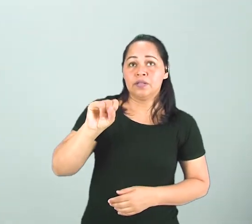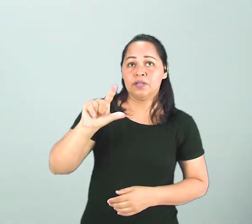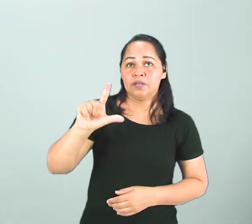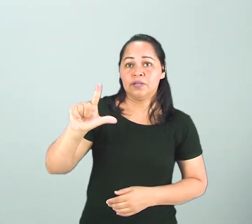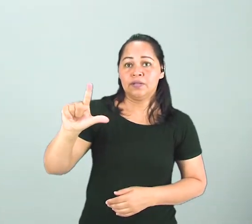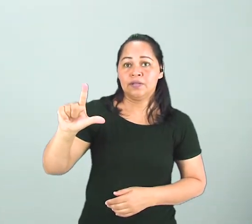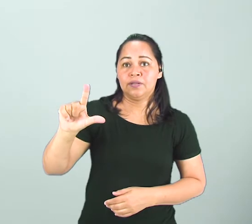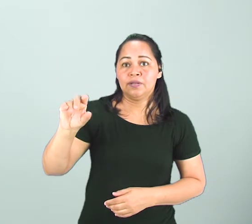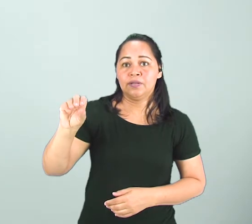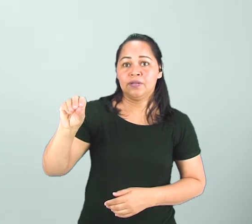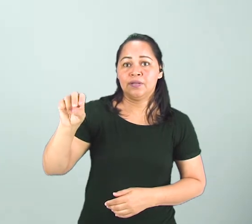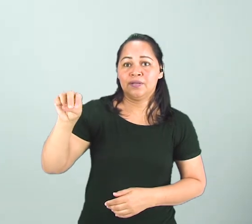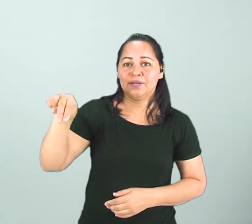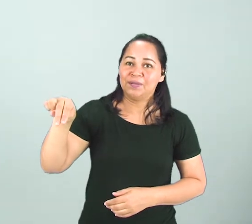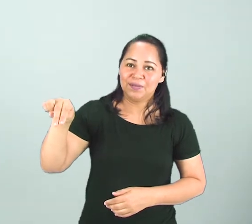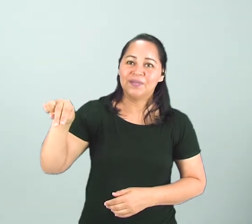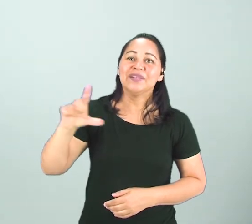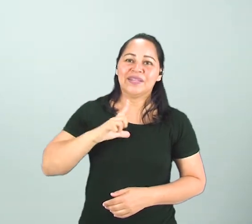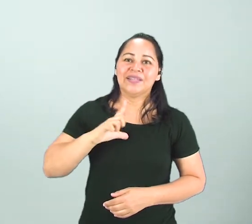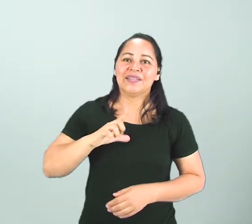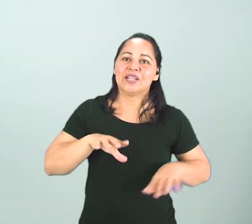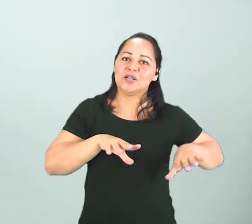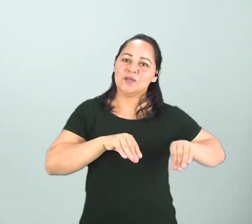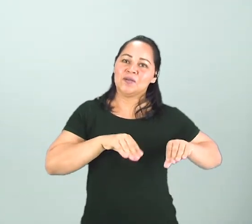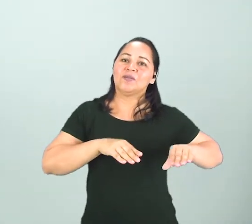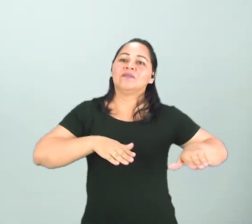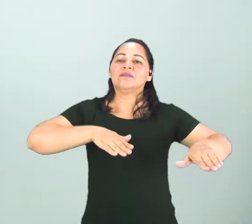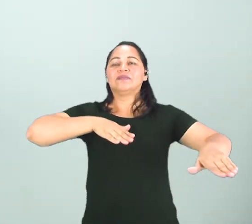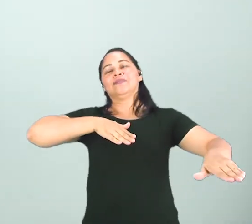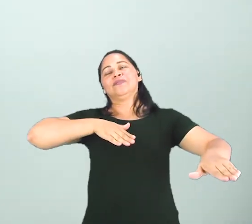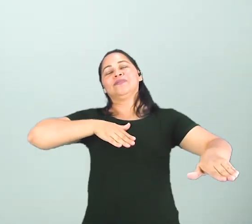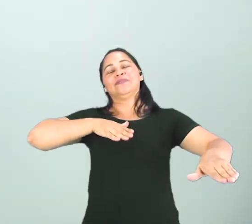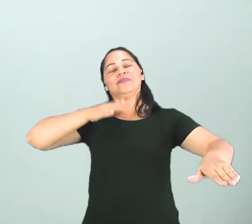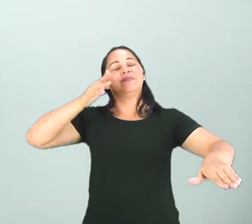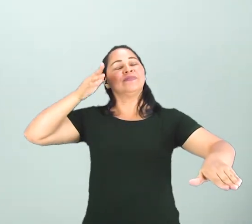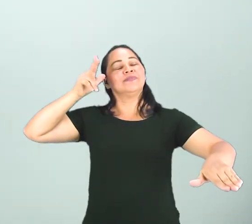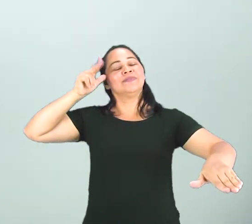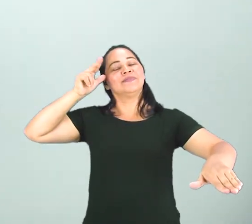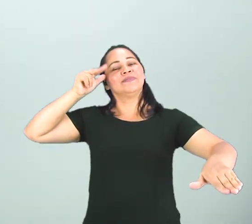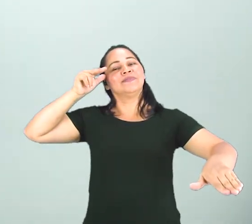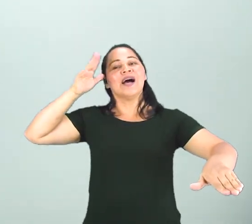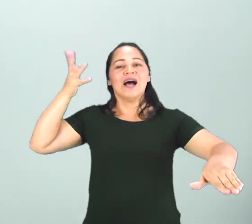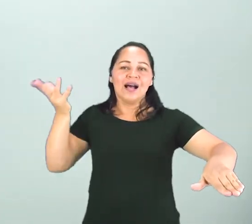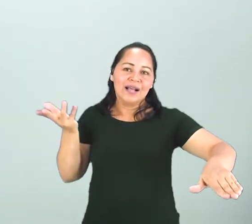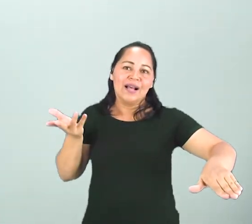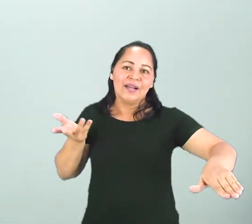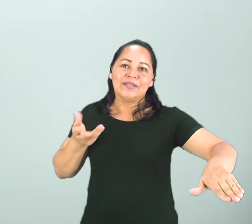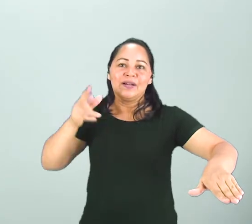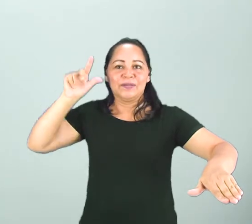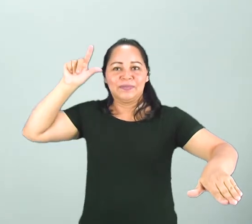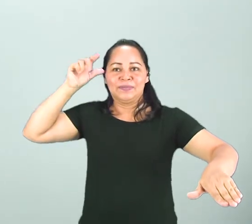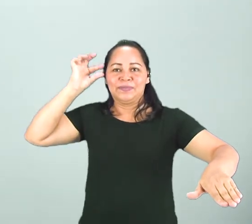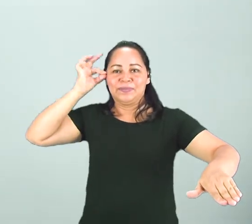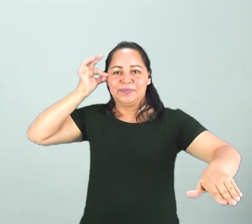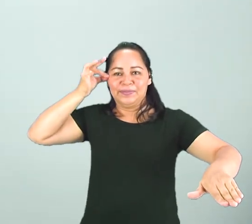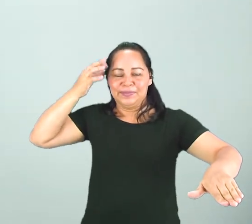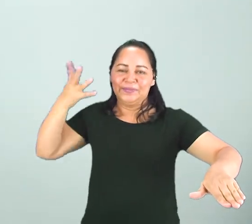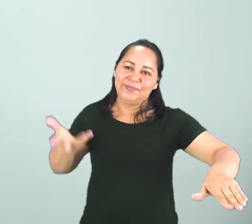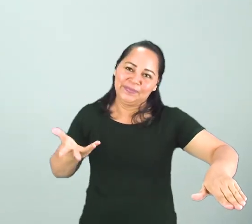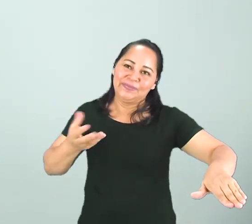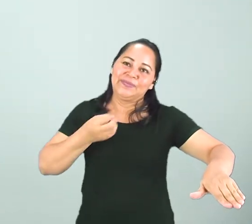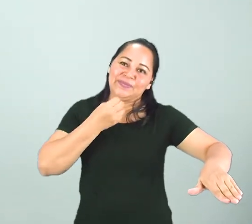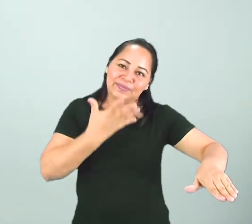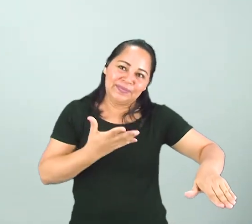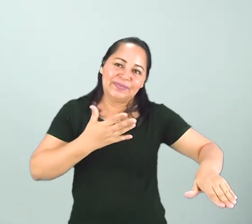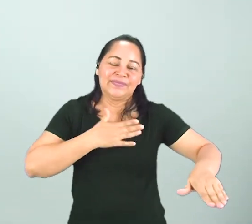de Julius? Todo el mundo odia el Cristo. Él tiene un sillón para dormir. Un sofá, una poltrona de aquellas